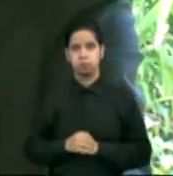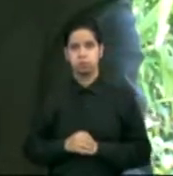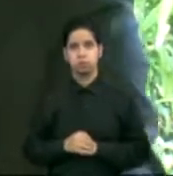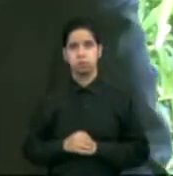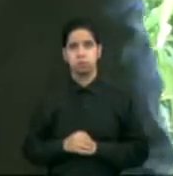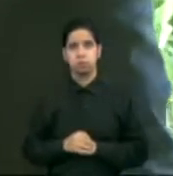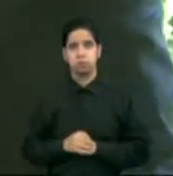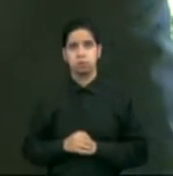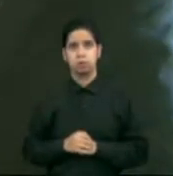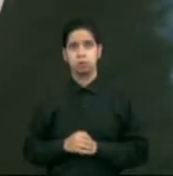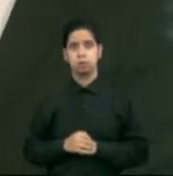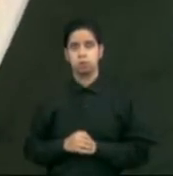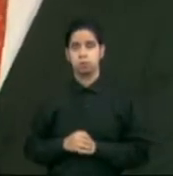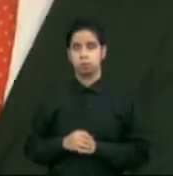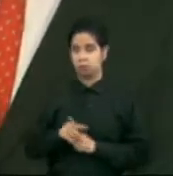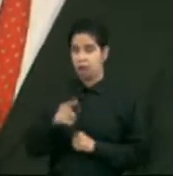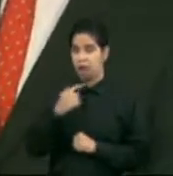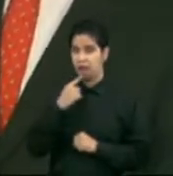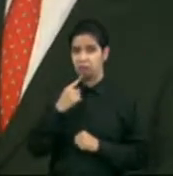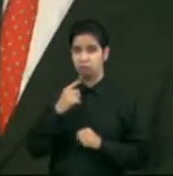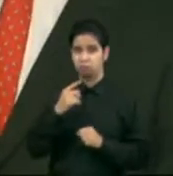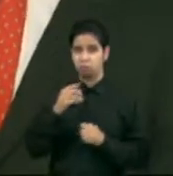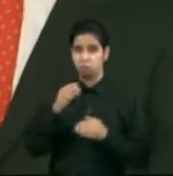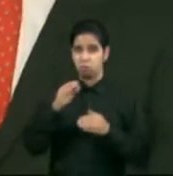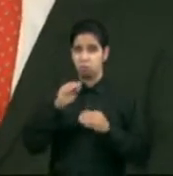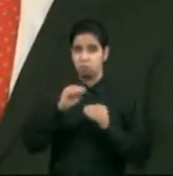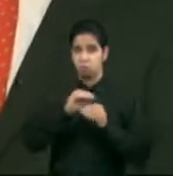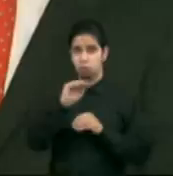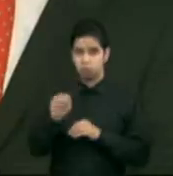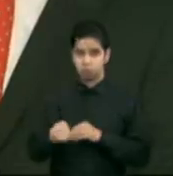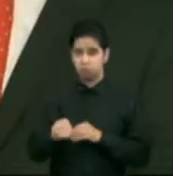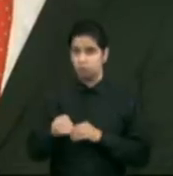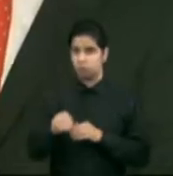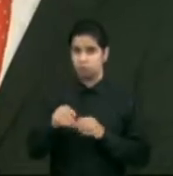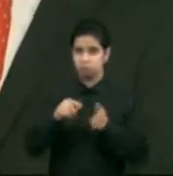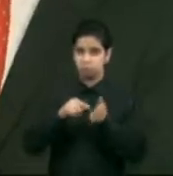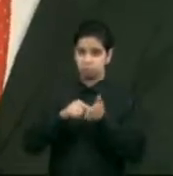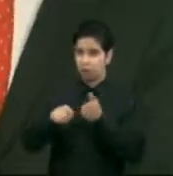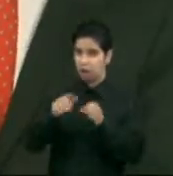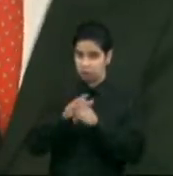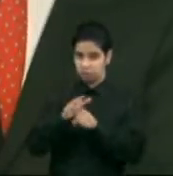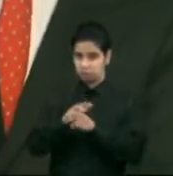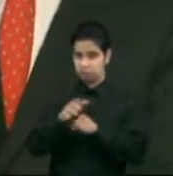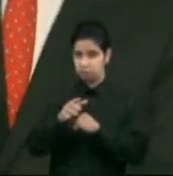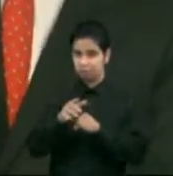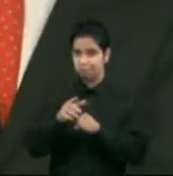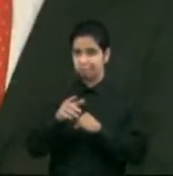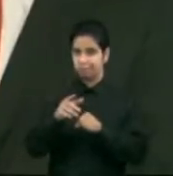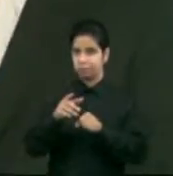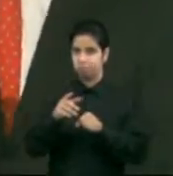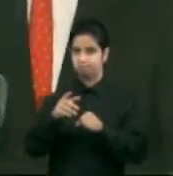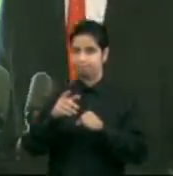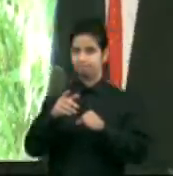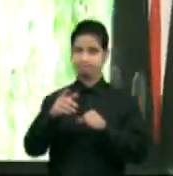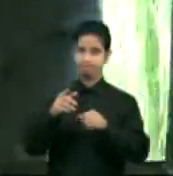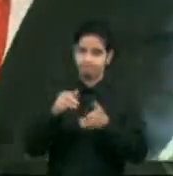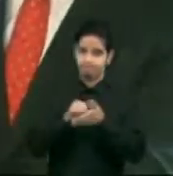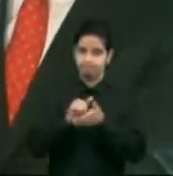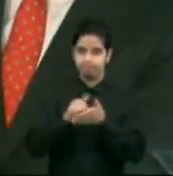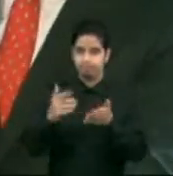muy, muy, muy poco probable que no haya un default. Muy poco probable, en todo o en parte.